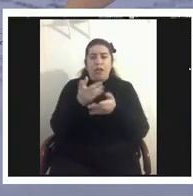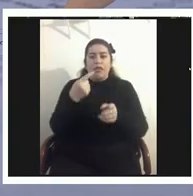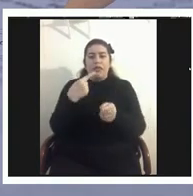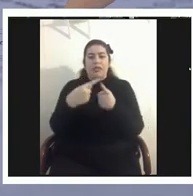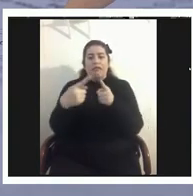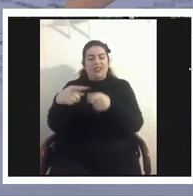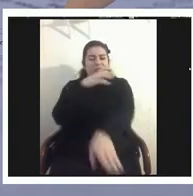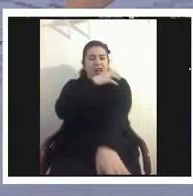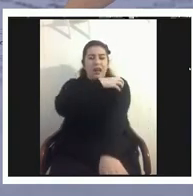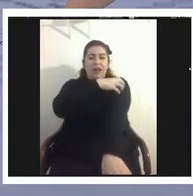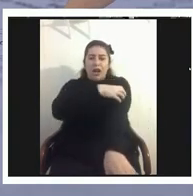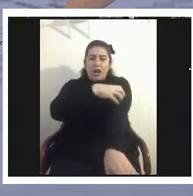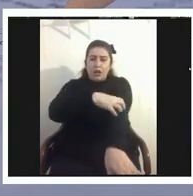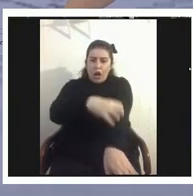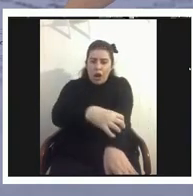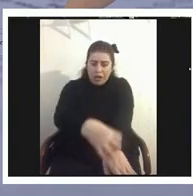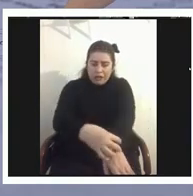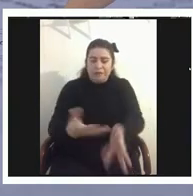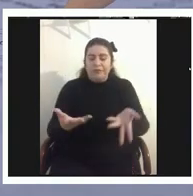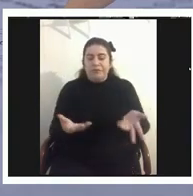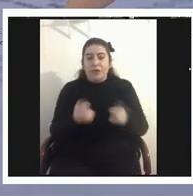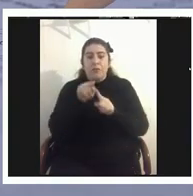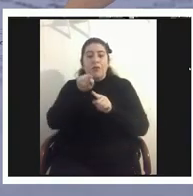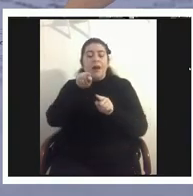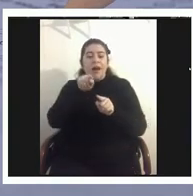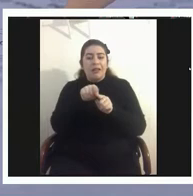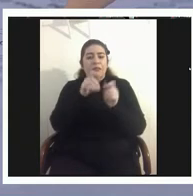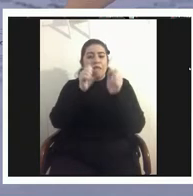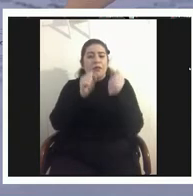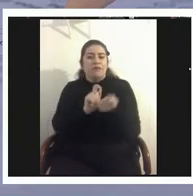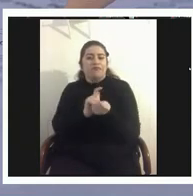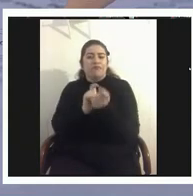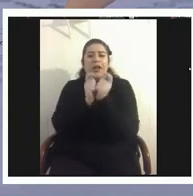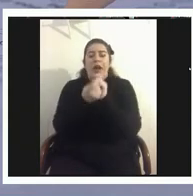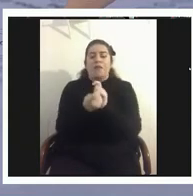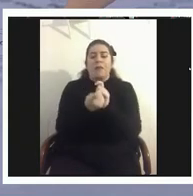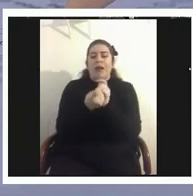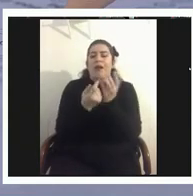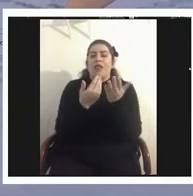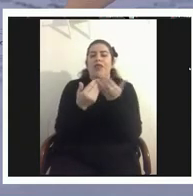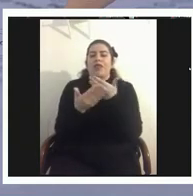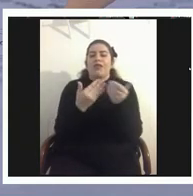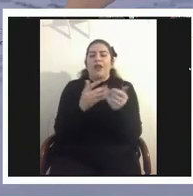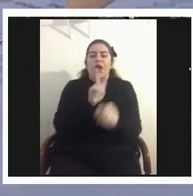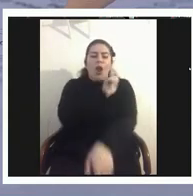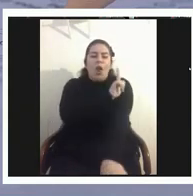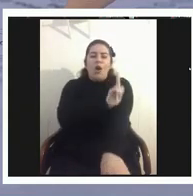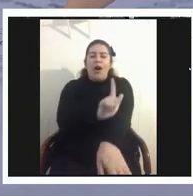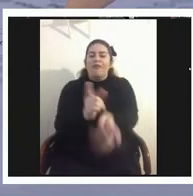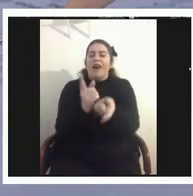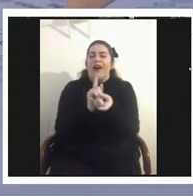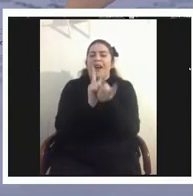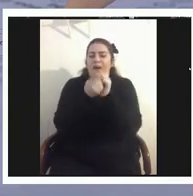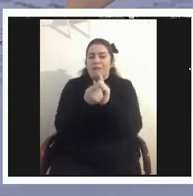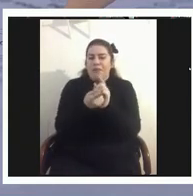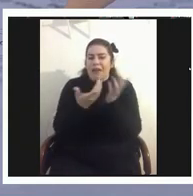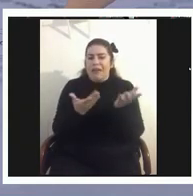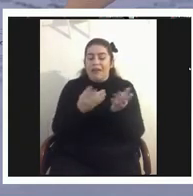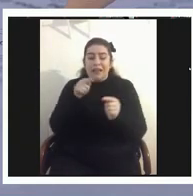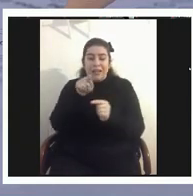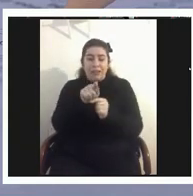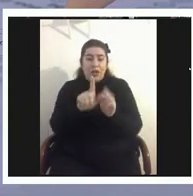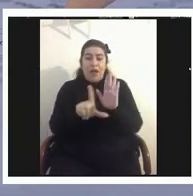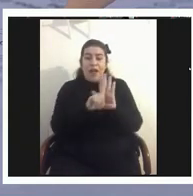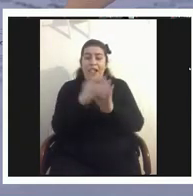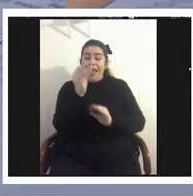país porque también su rendimiento podría variar según donde estén pero los profesores y los líderes escolares también